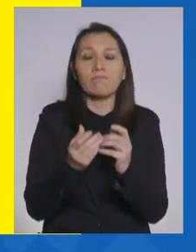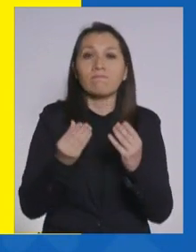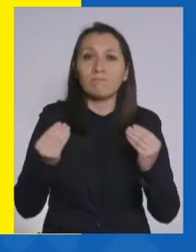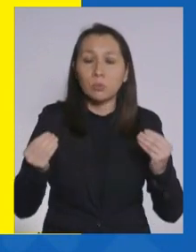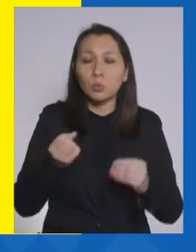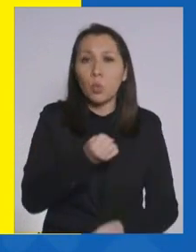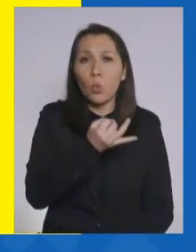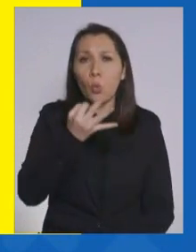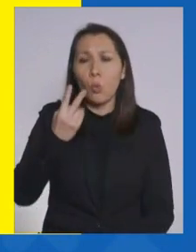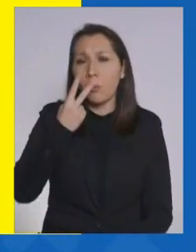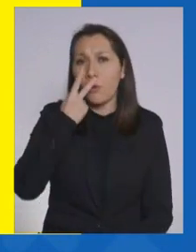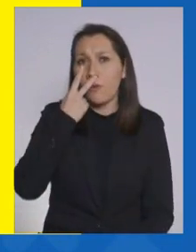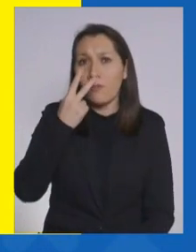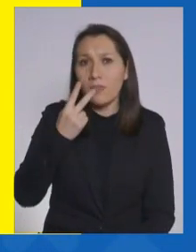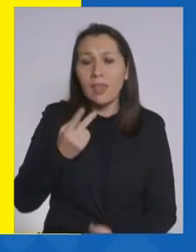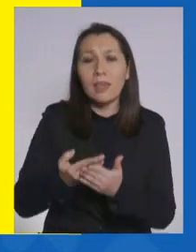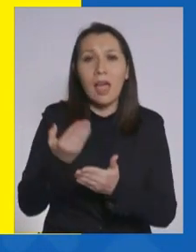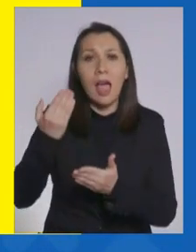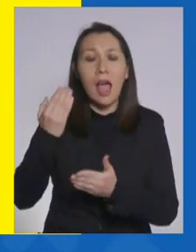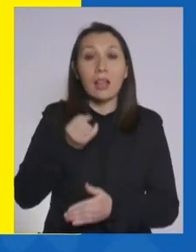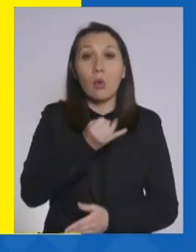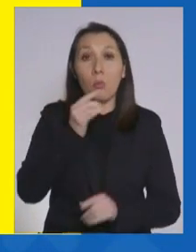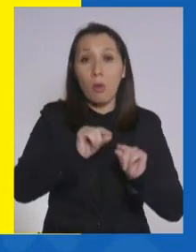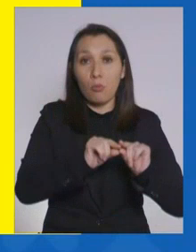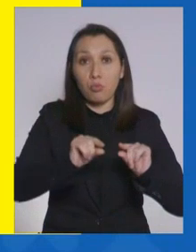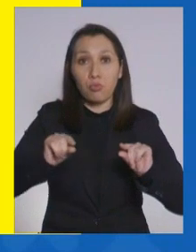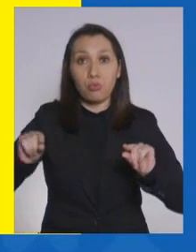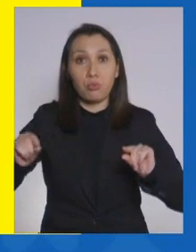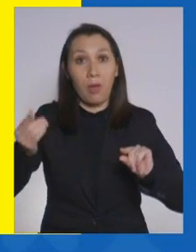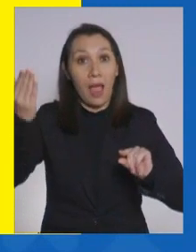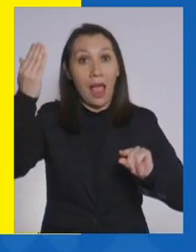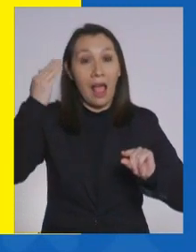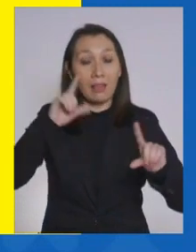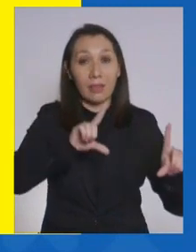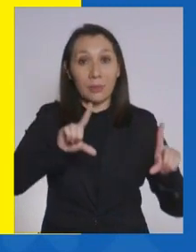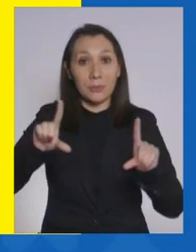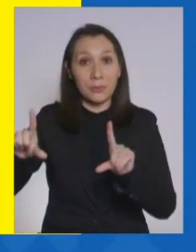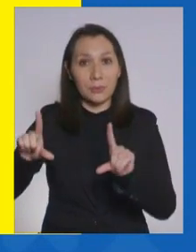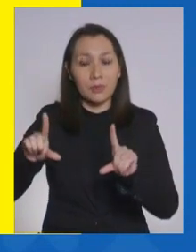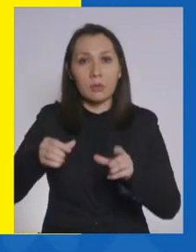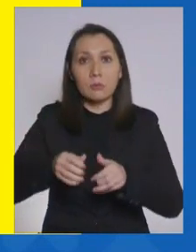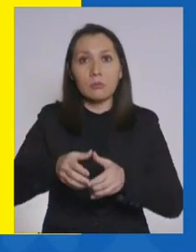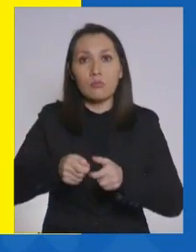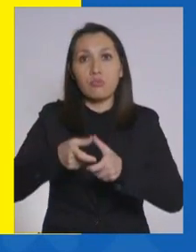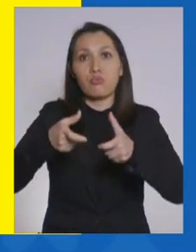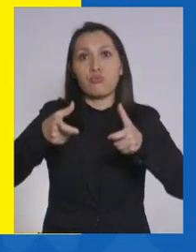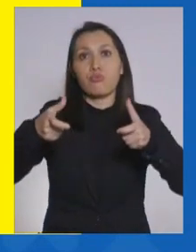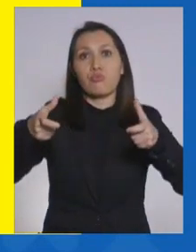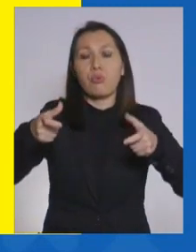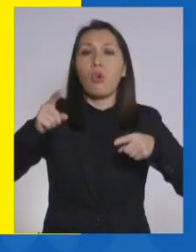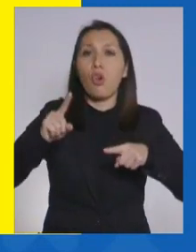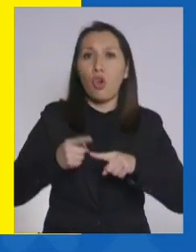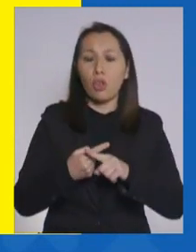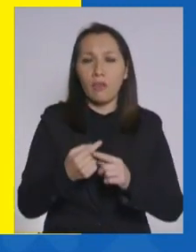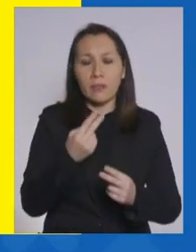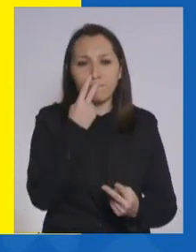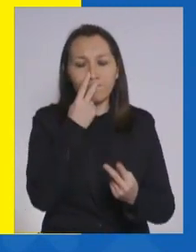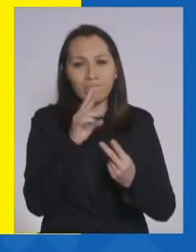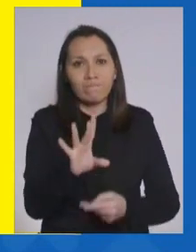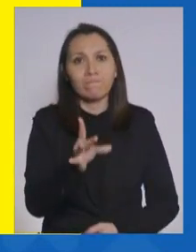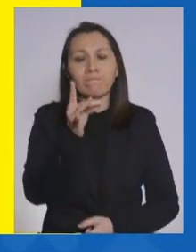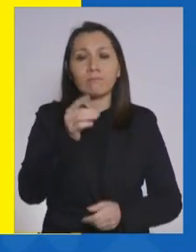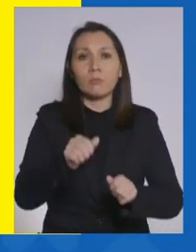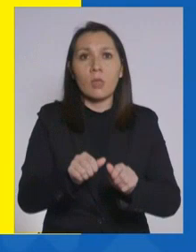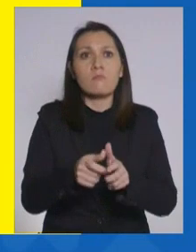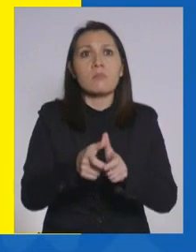a las cifras que mostrábamos en el cuadro anterior y que desgraciadamente revelan un